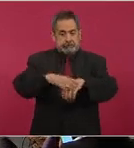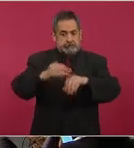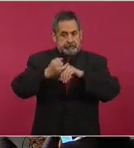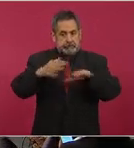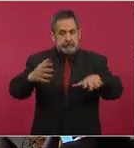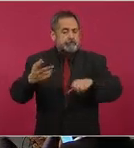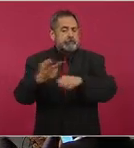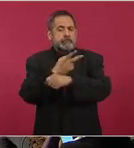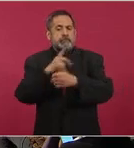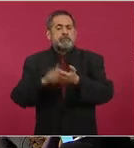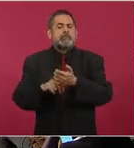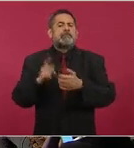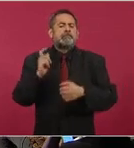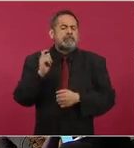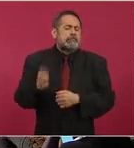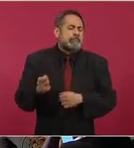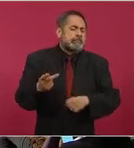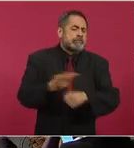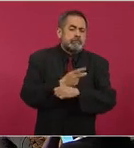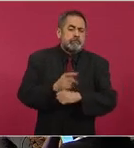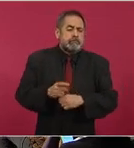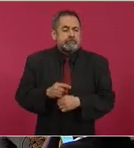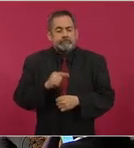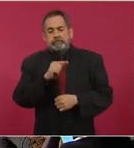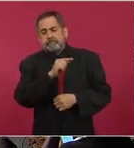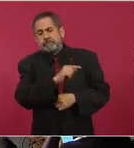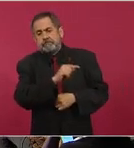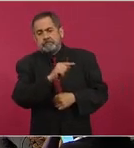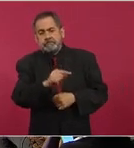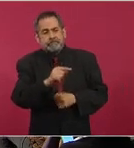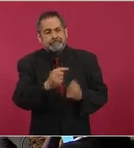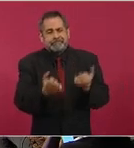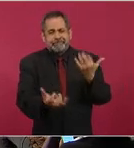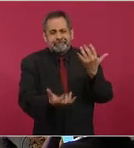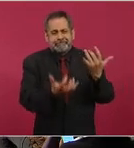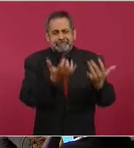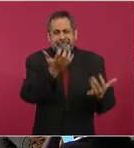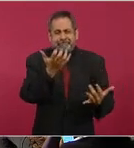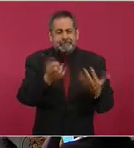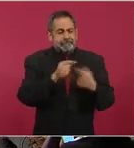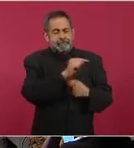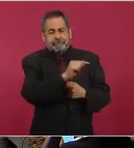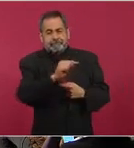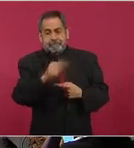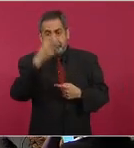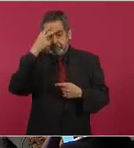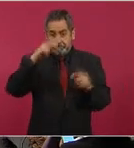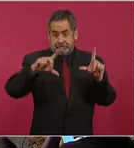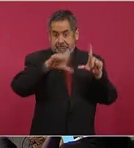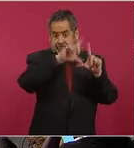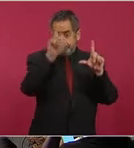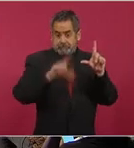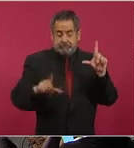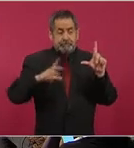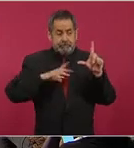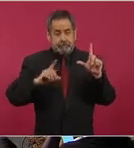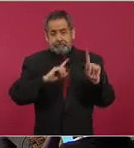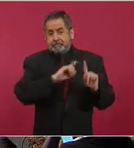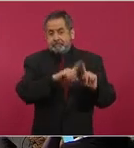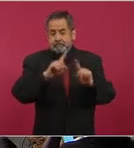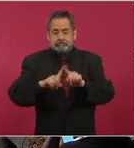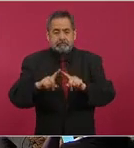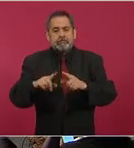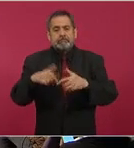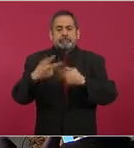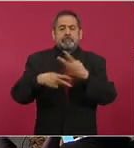sobre las condiciones que se encuentran en los incendios activos en el territorio nacional, conforme la